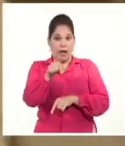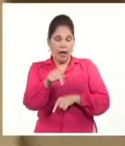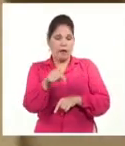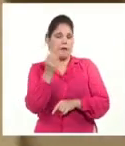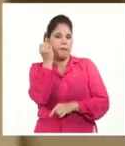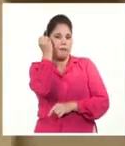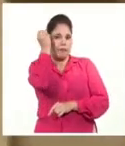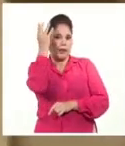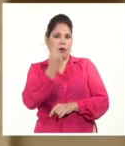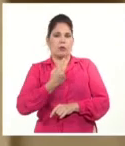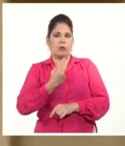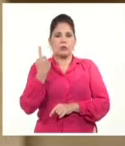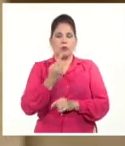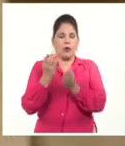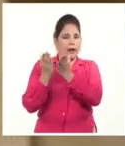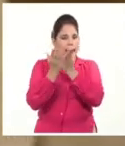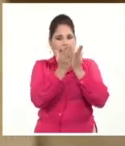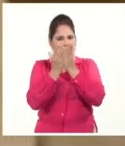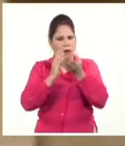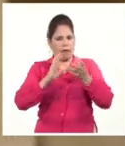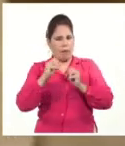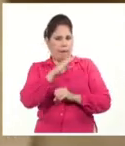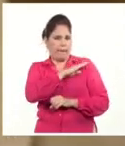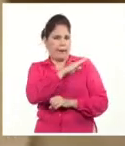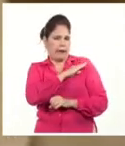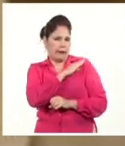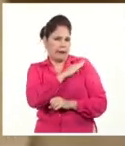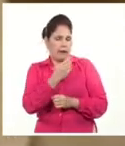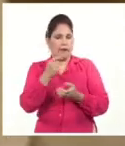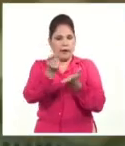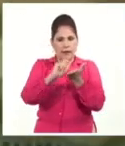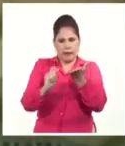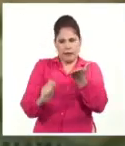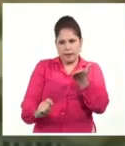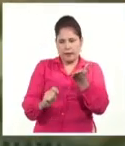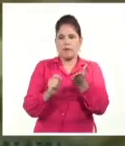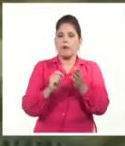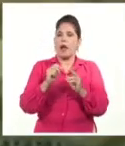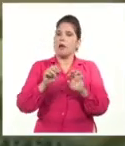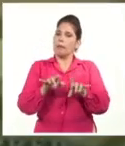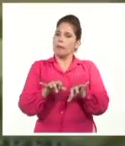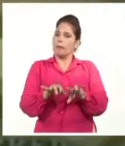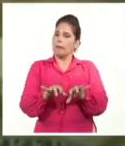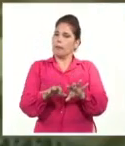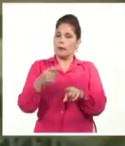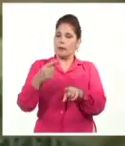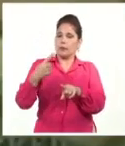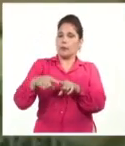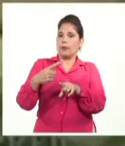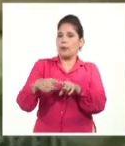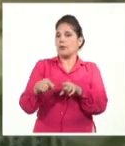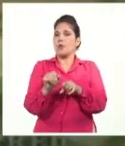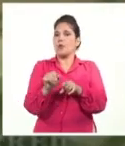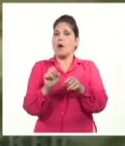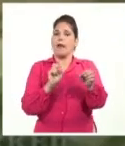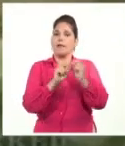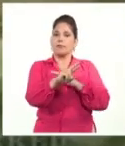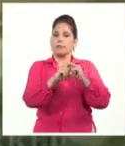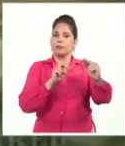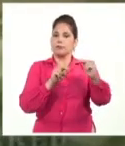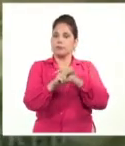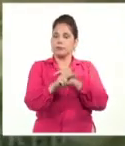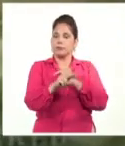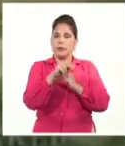creación, donde estudiaba además estrategia militar, escribía ensayos, tocaba el piano y mantenía correspondencia secreta